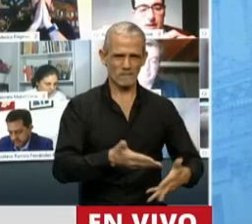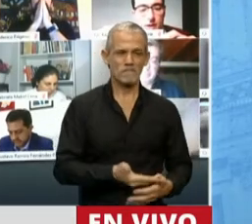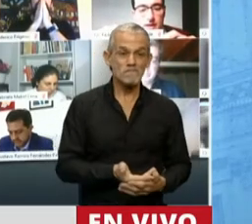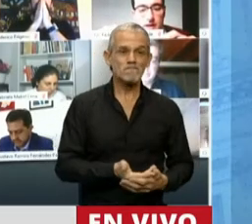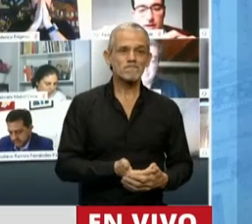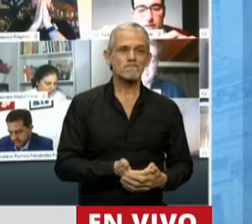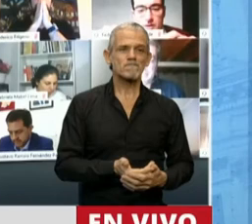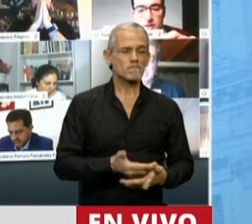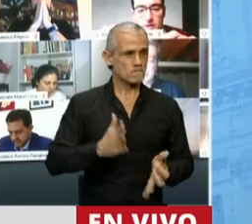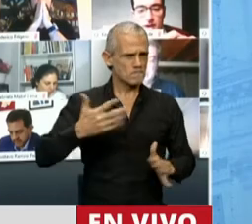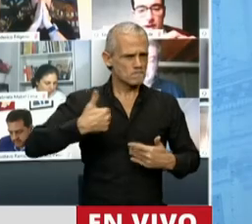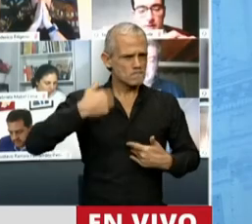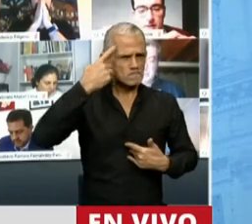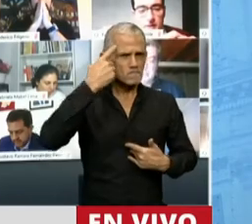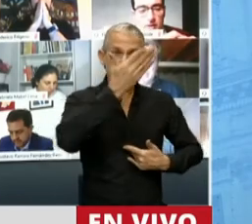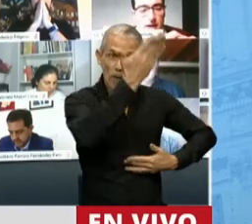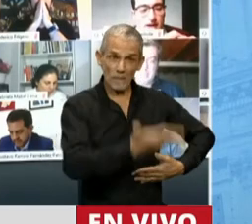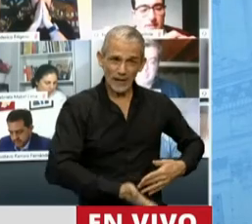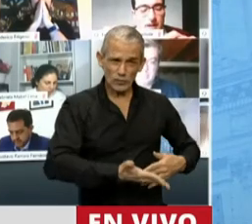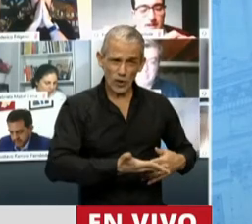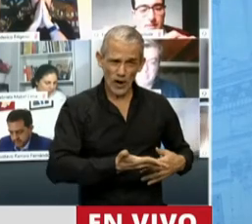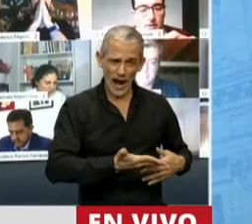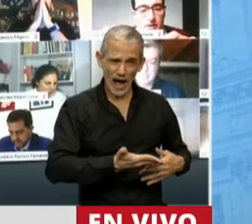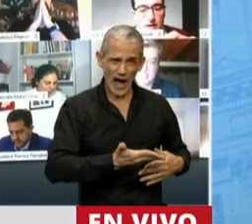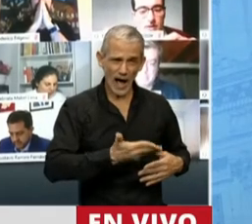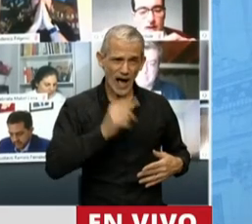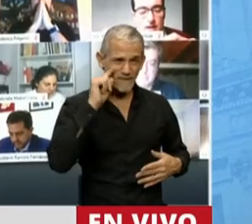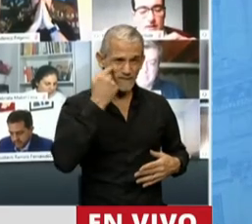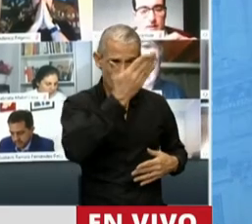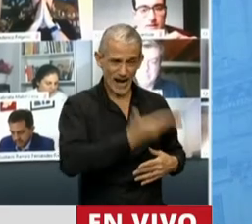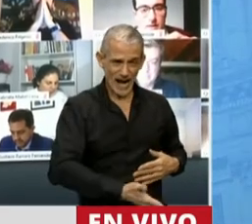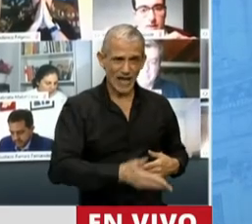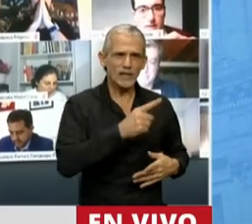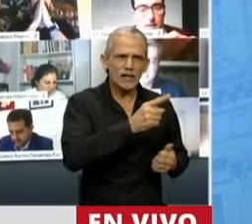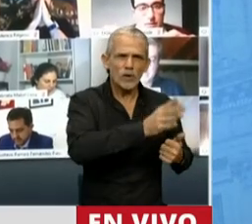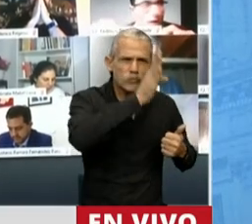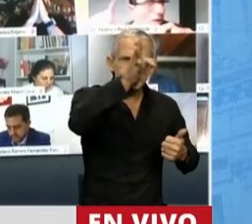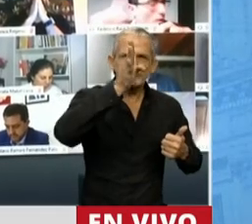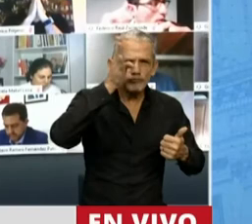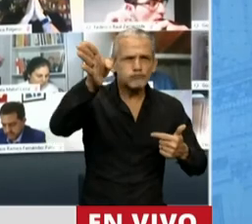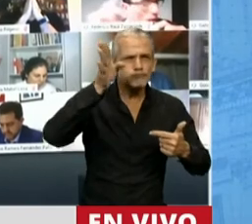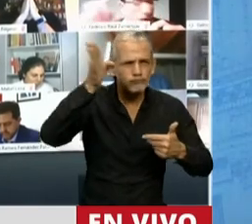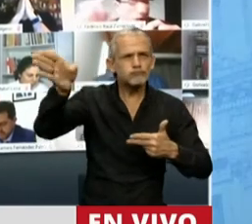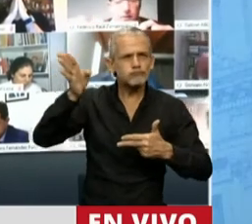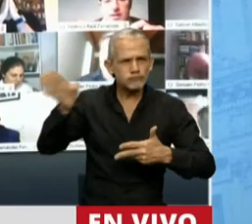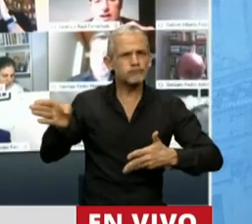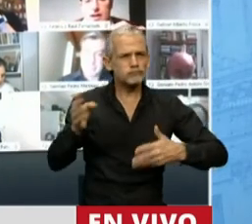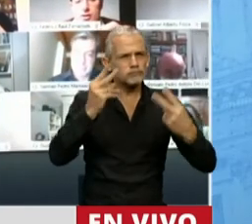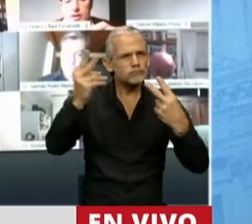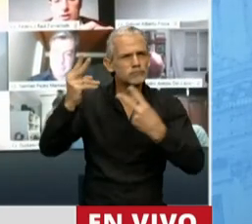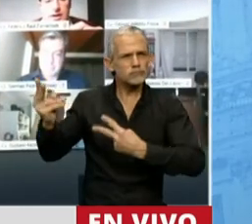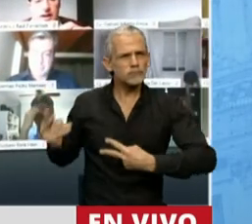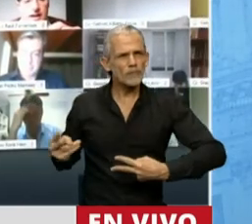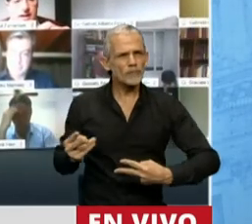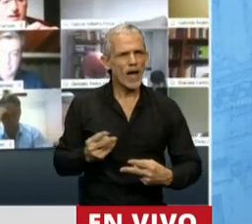ese ser humano que fue a recorrer todos estos lugares del mundo, también